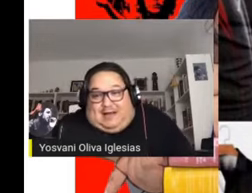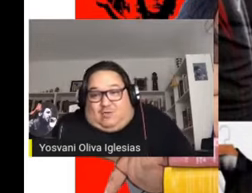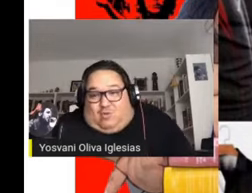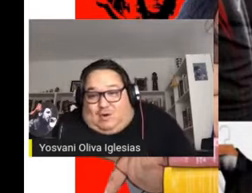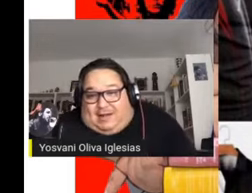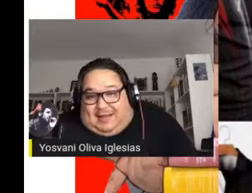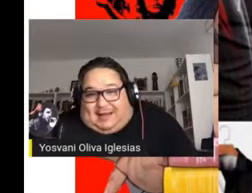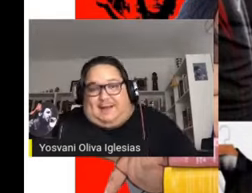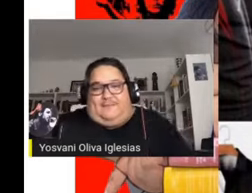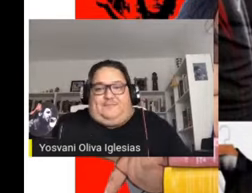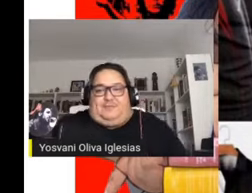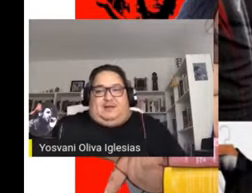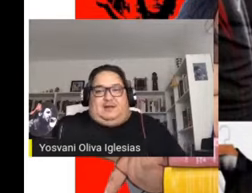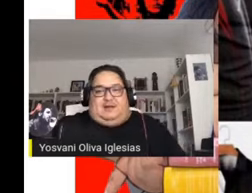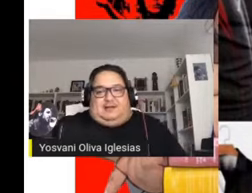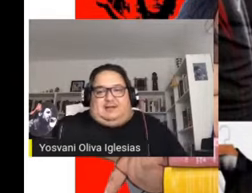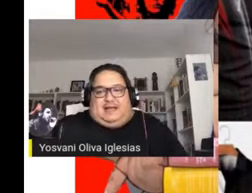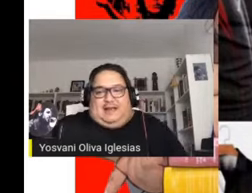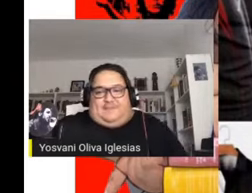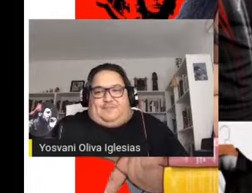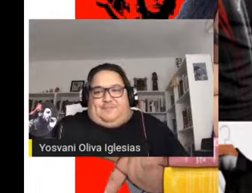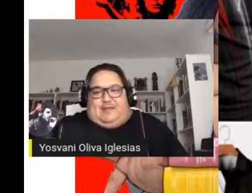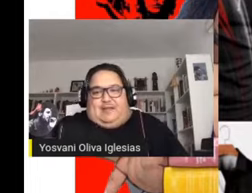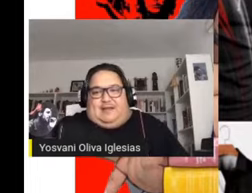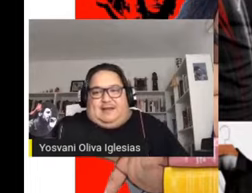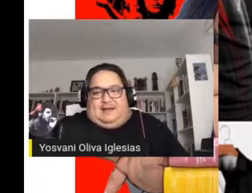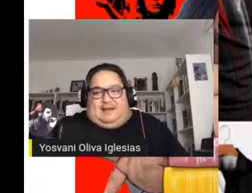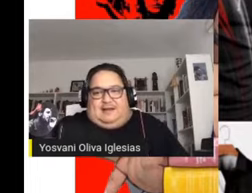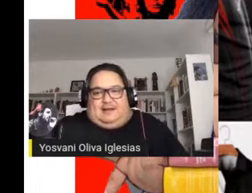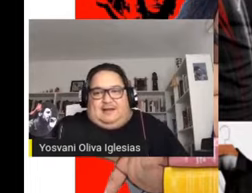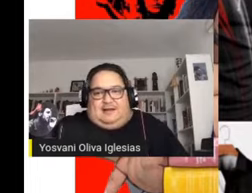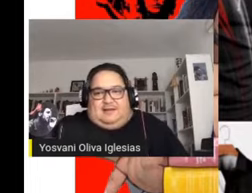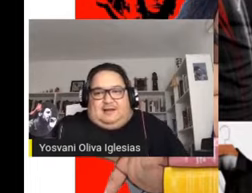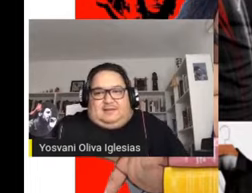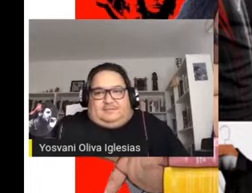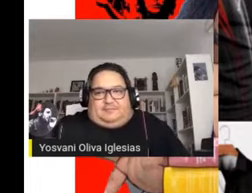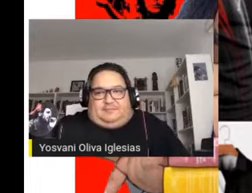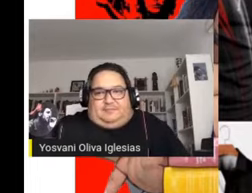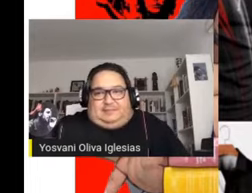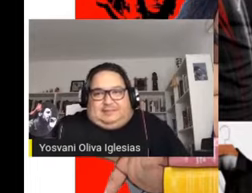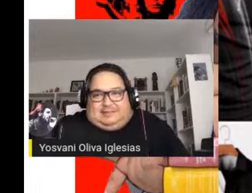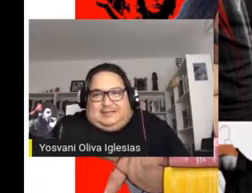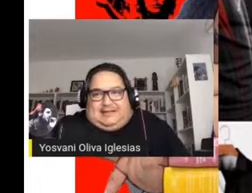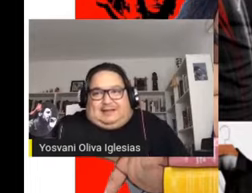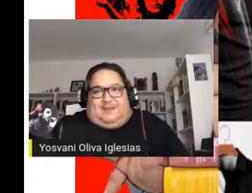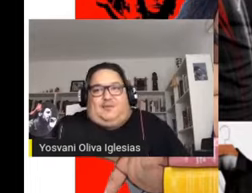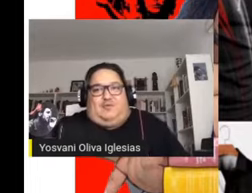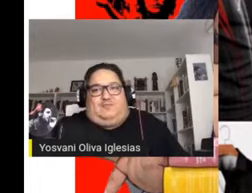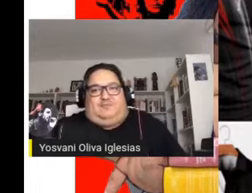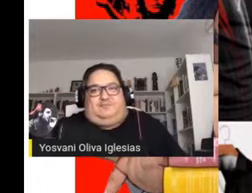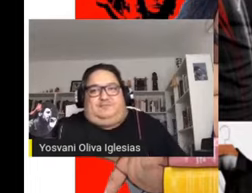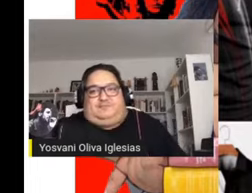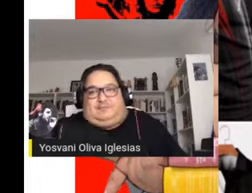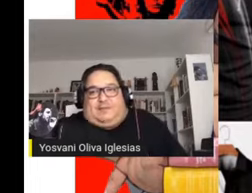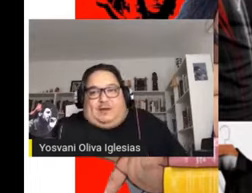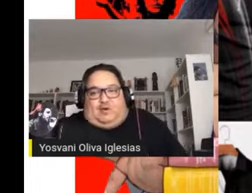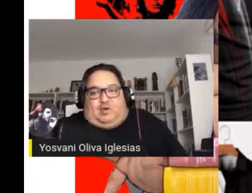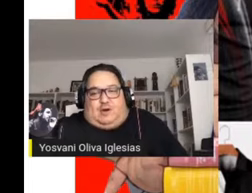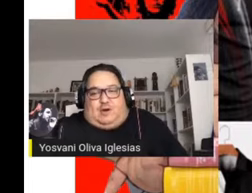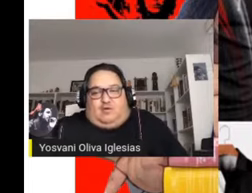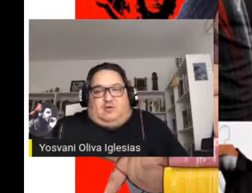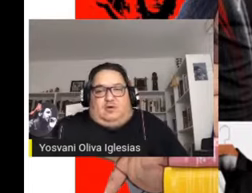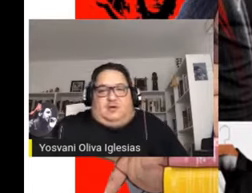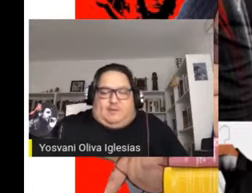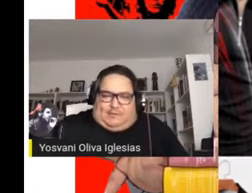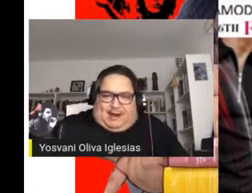ya eso les da una idea de qué tipo de